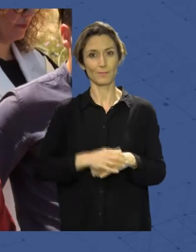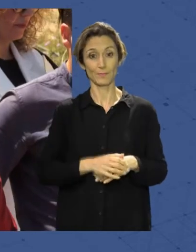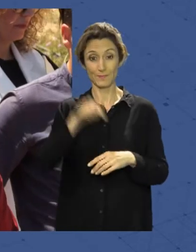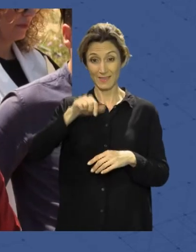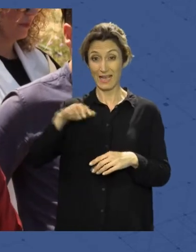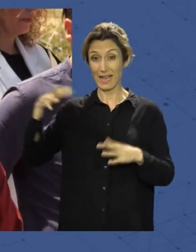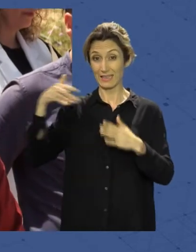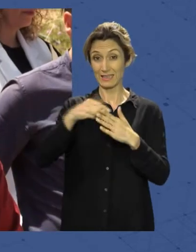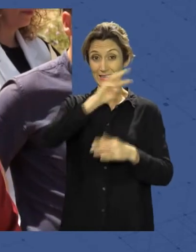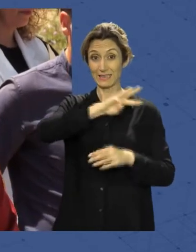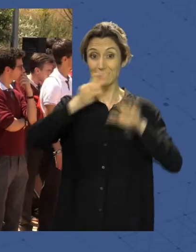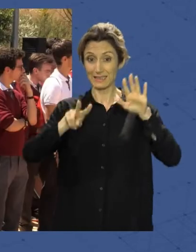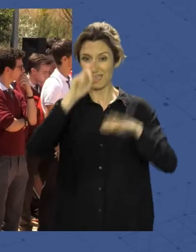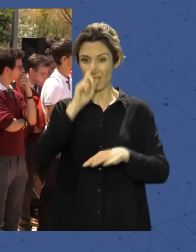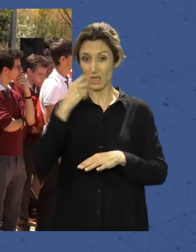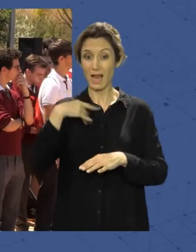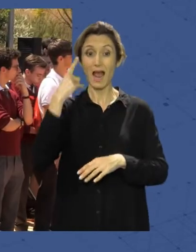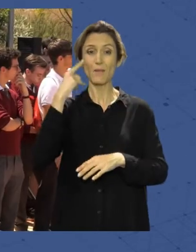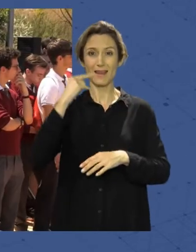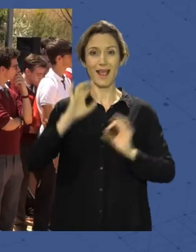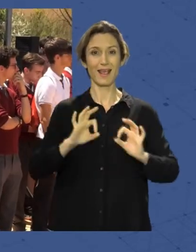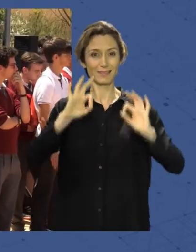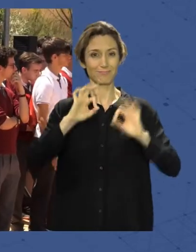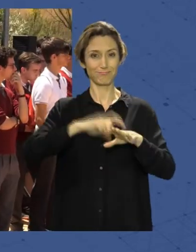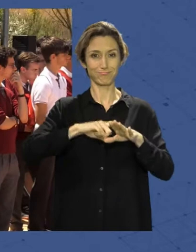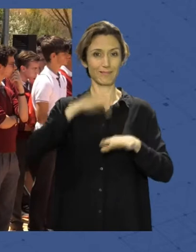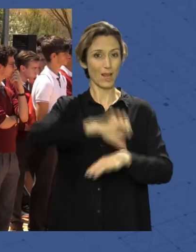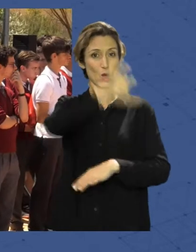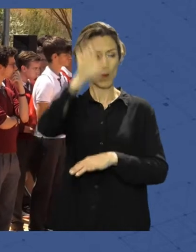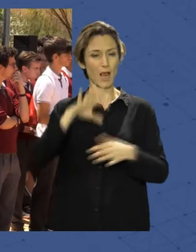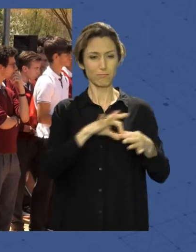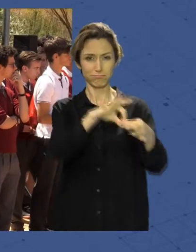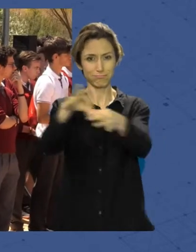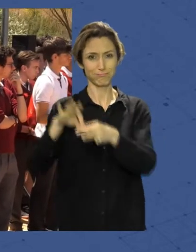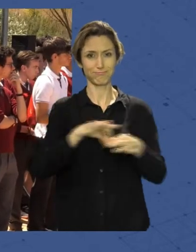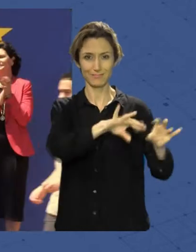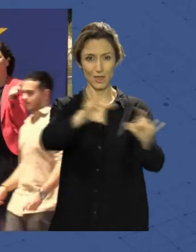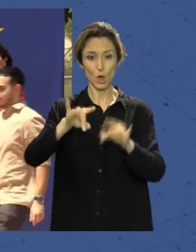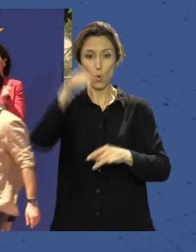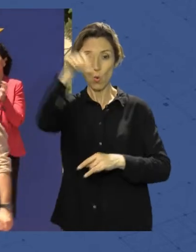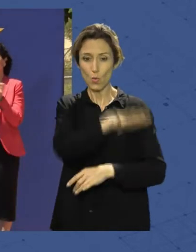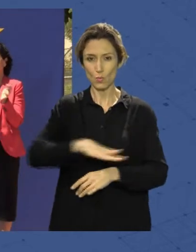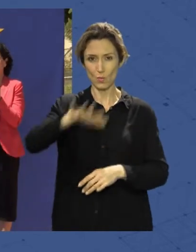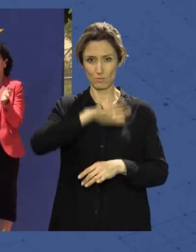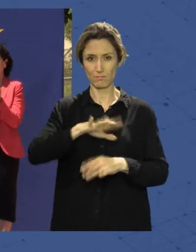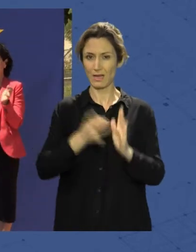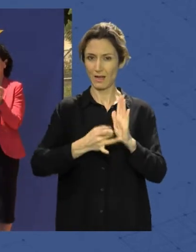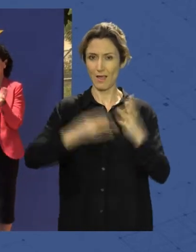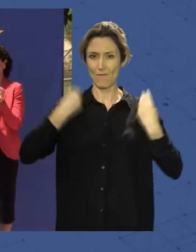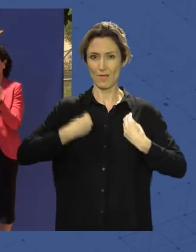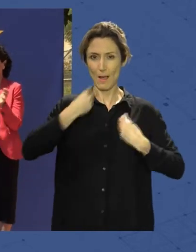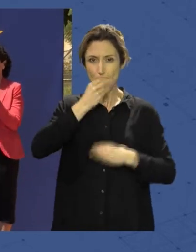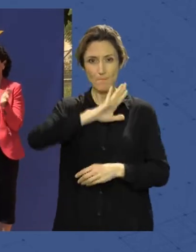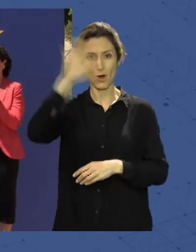años la Almería Europea ha logrado la cohesión de su territorio y convertirse en uno de los lugares con mayor calidad de vida del